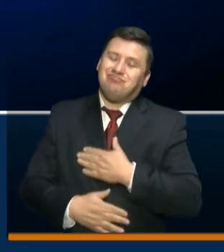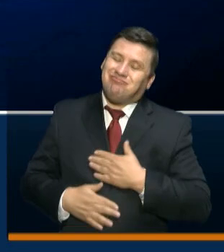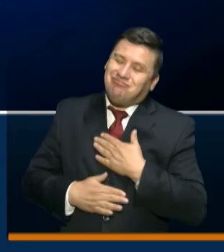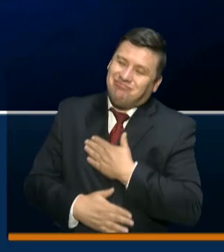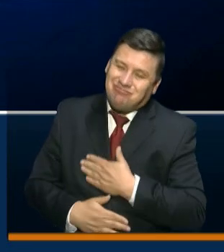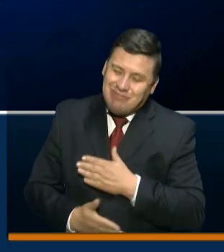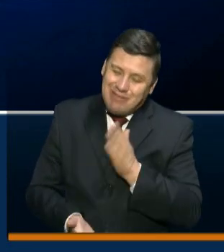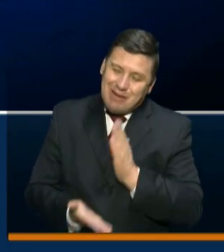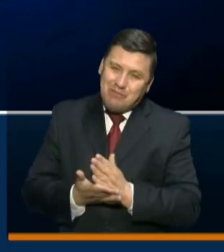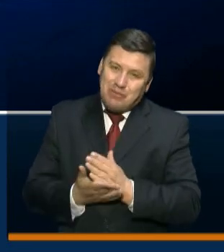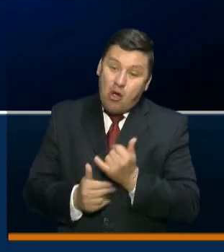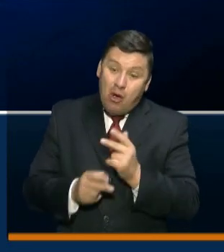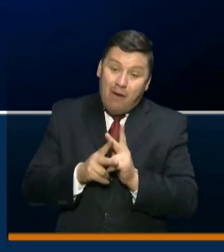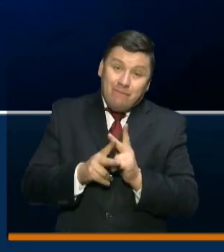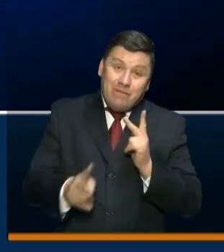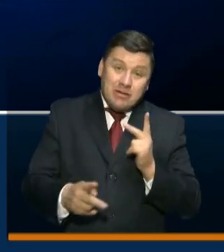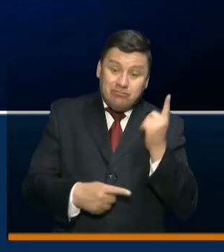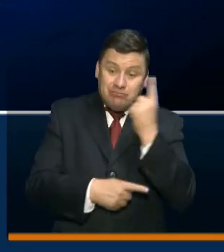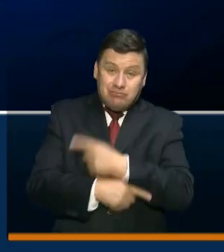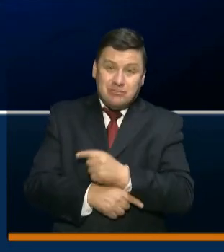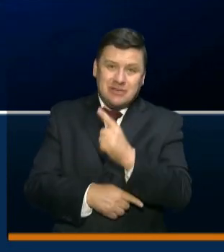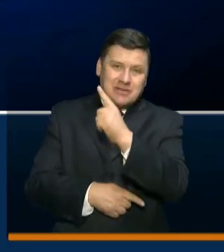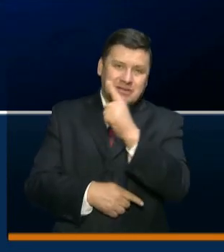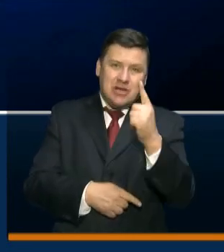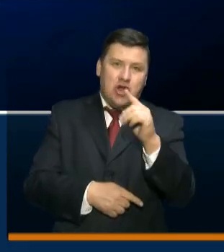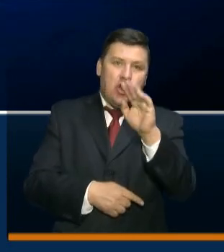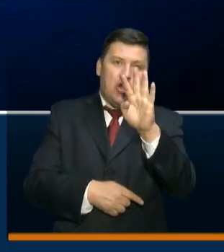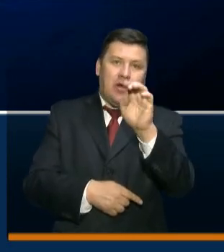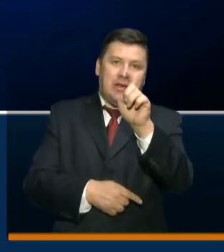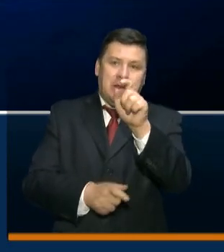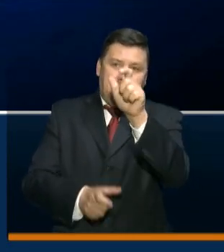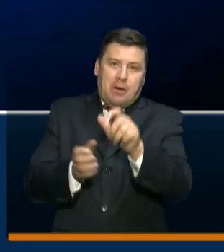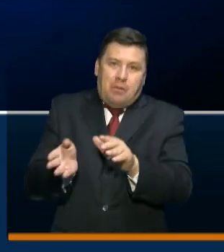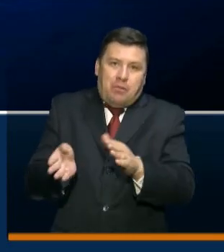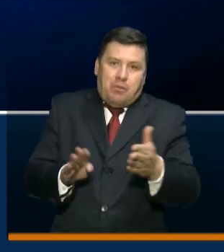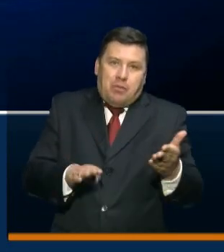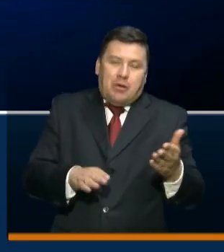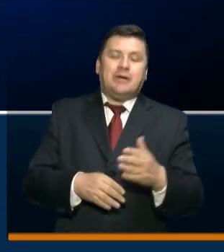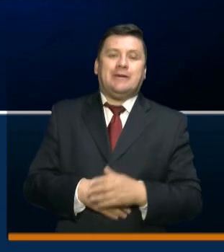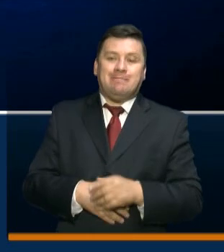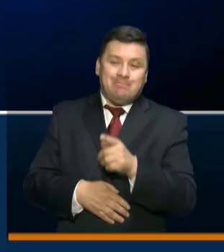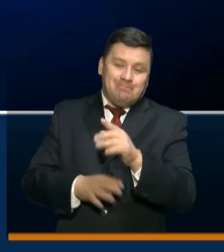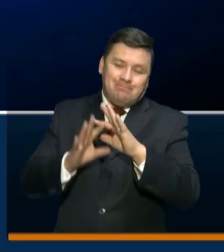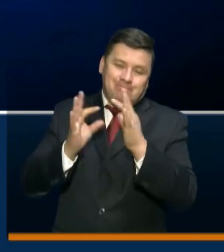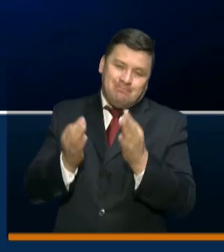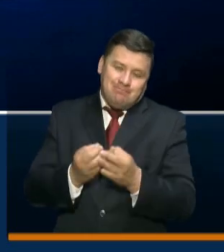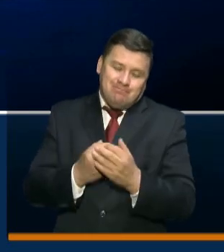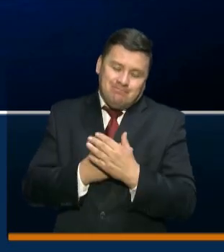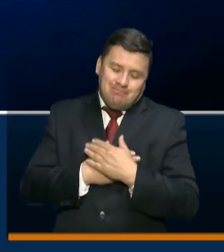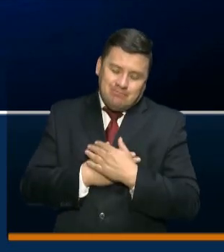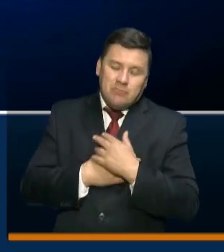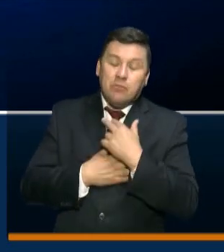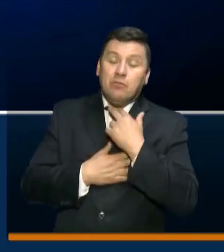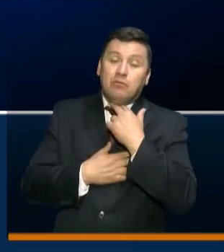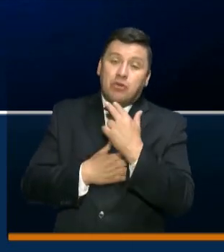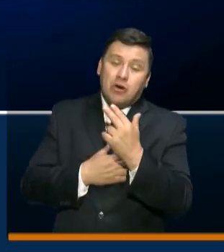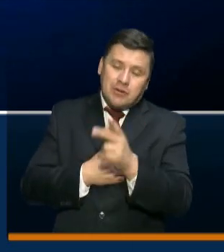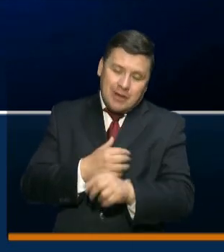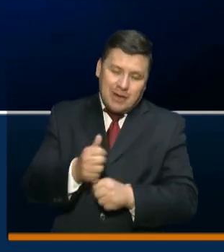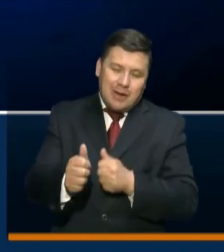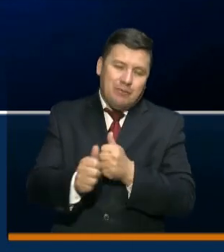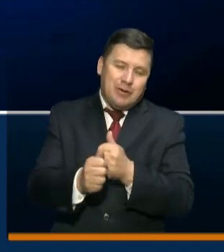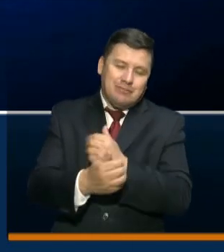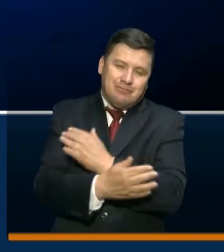hemos registrado a la fecha 196 fallecidos. Para esa familia siempre nuestra voz de respaldo,